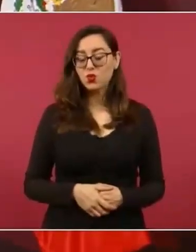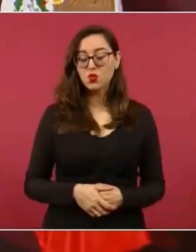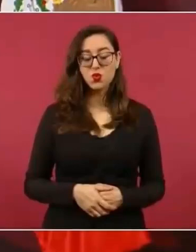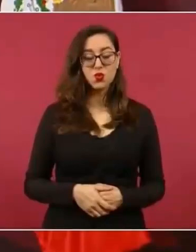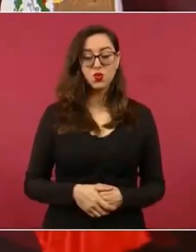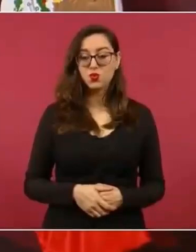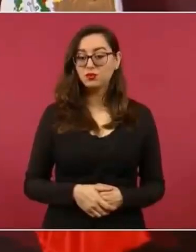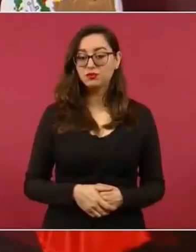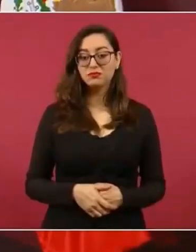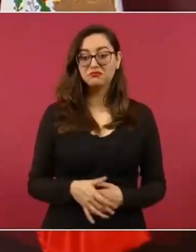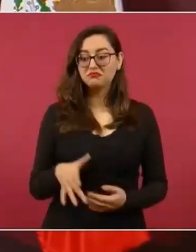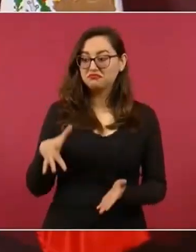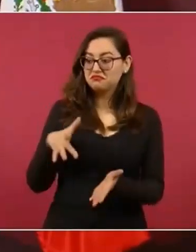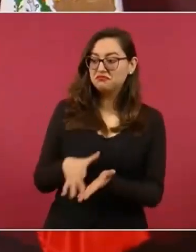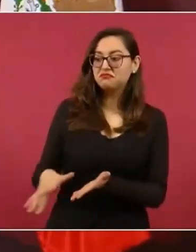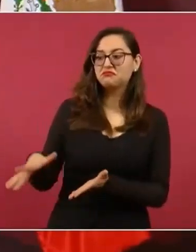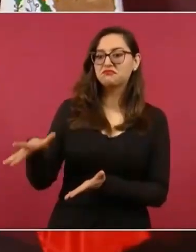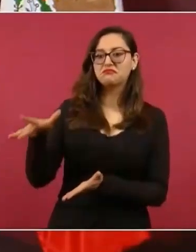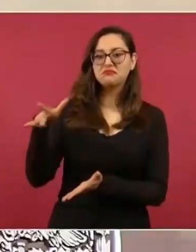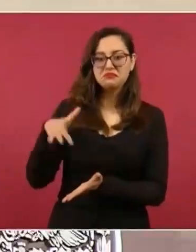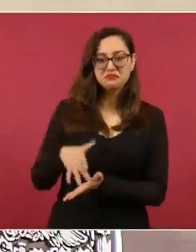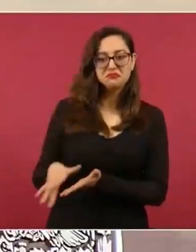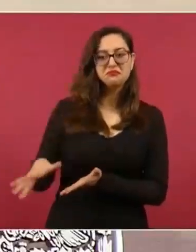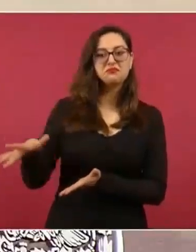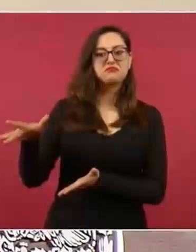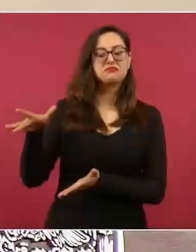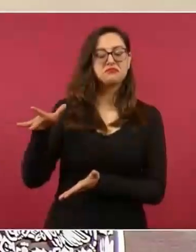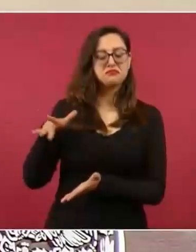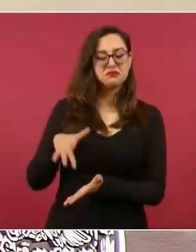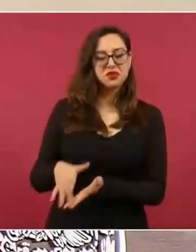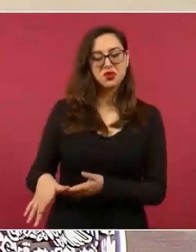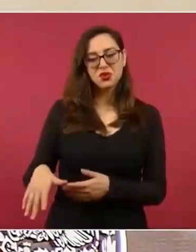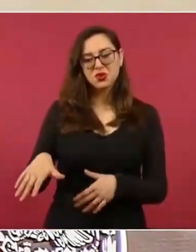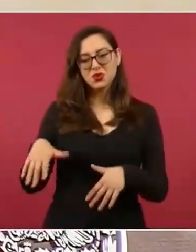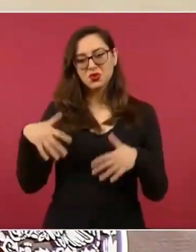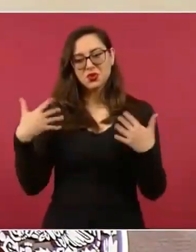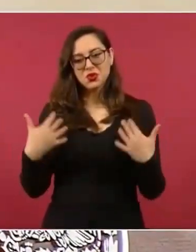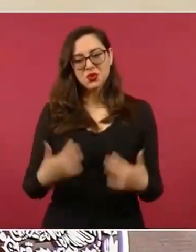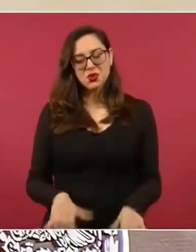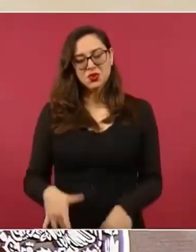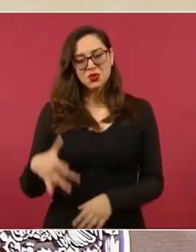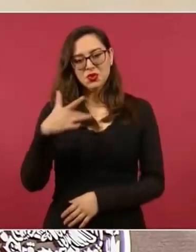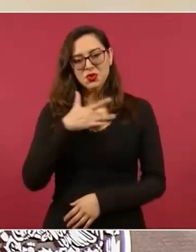¿Cuánta solidaridad verdadera?